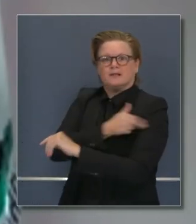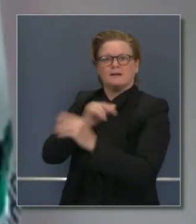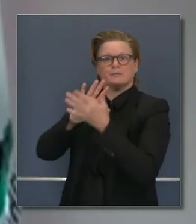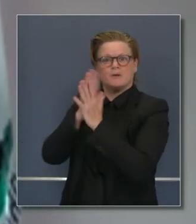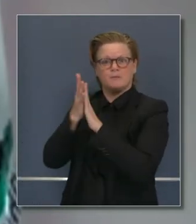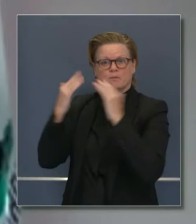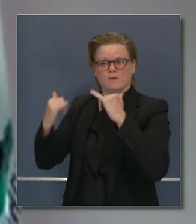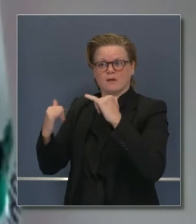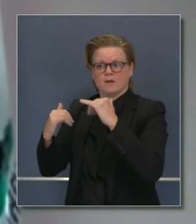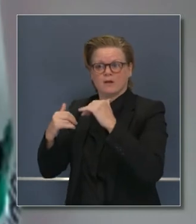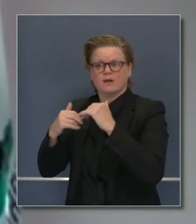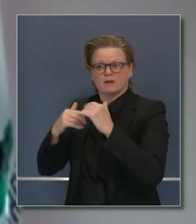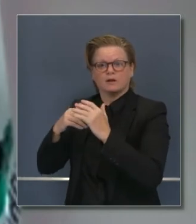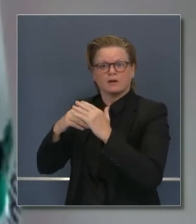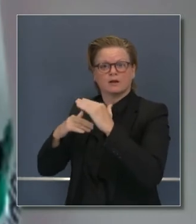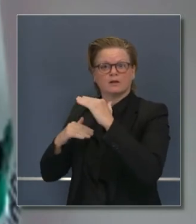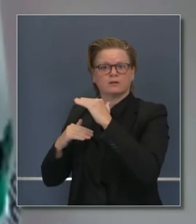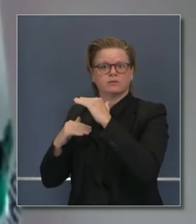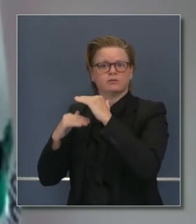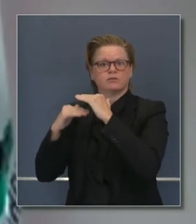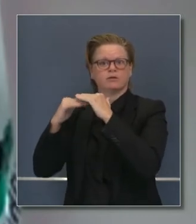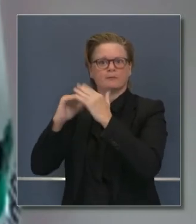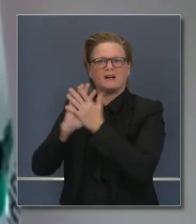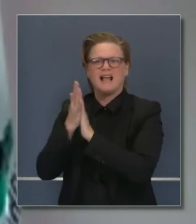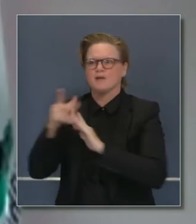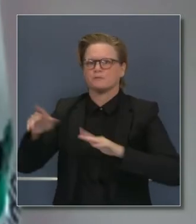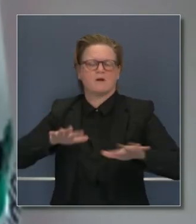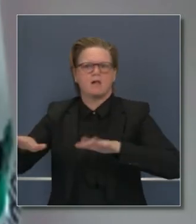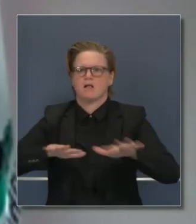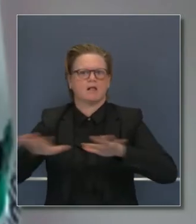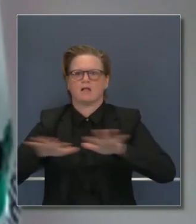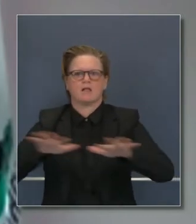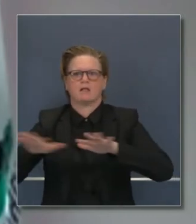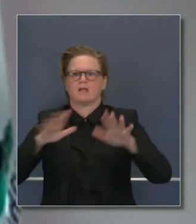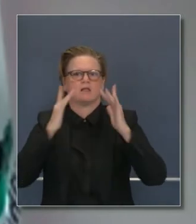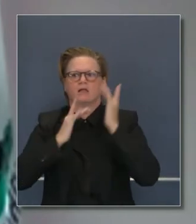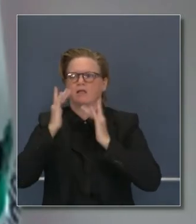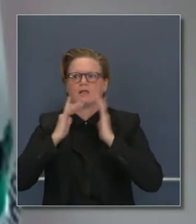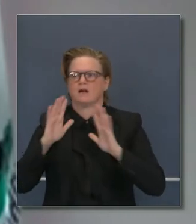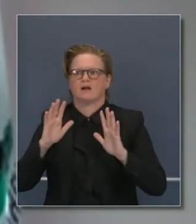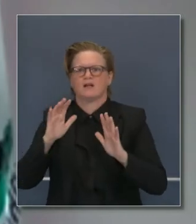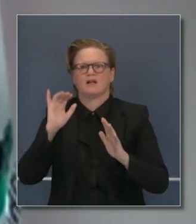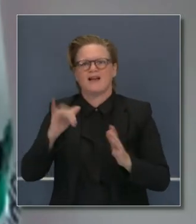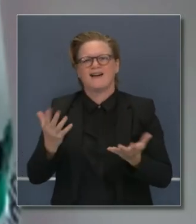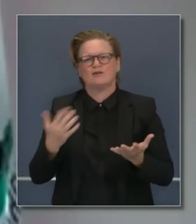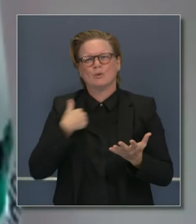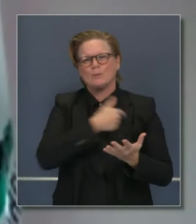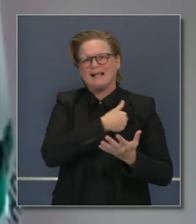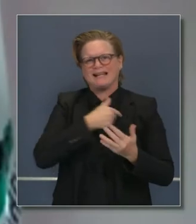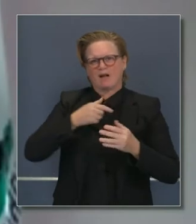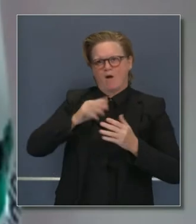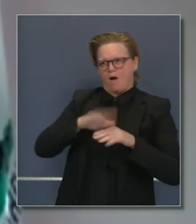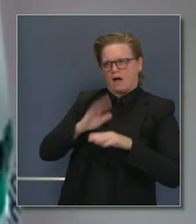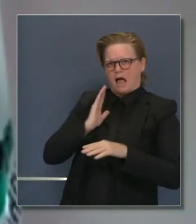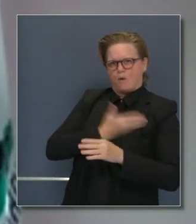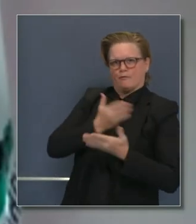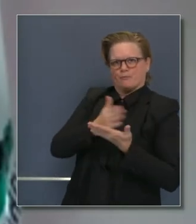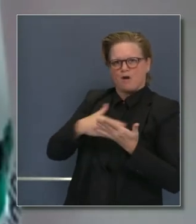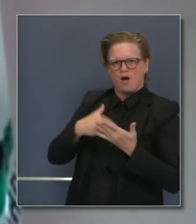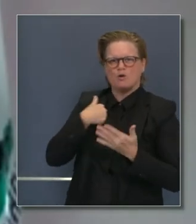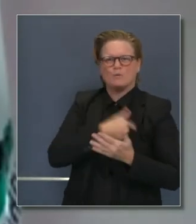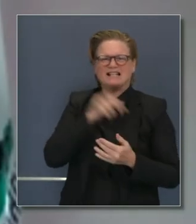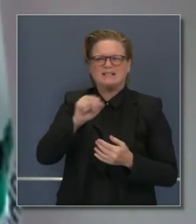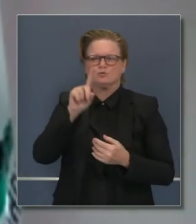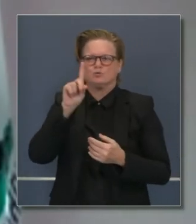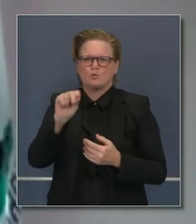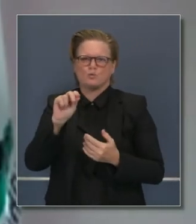más cuando sabemos que los hospitales están vulnerables y sabemos que en California se puede lograr mejor. Así que por eso pedimos esto hoy.